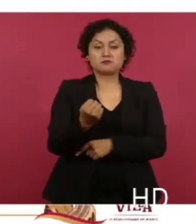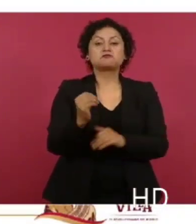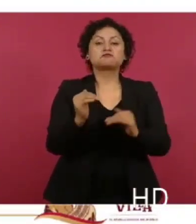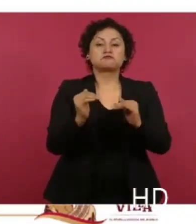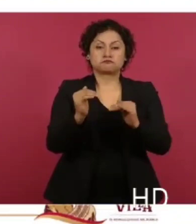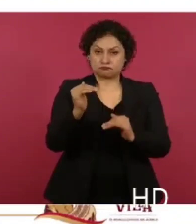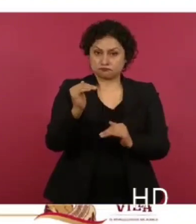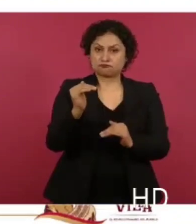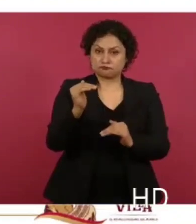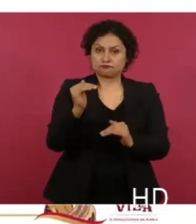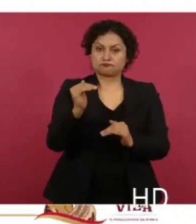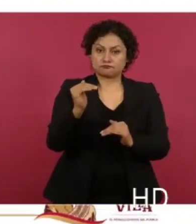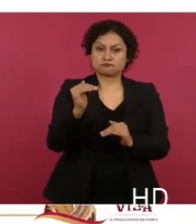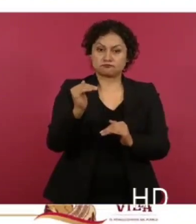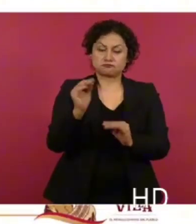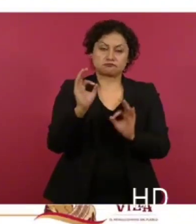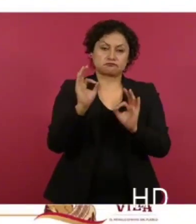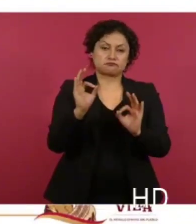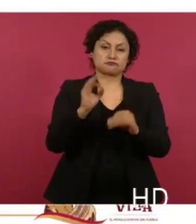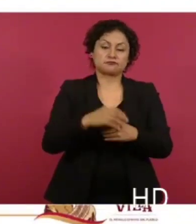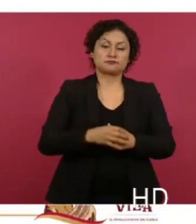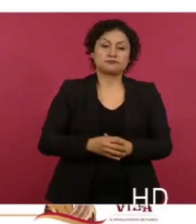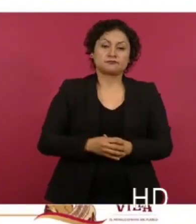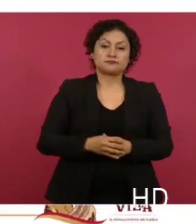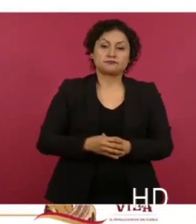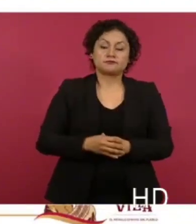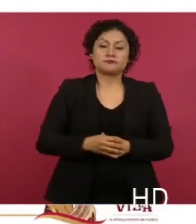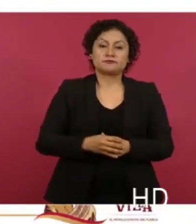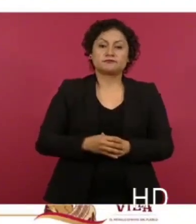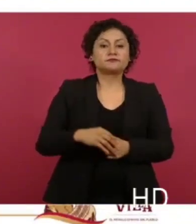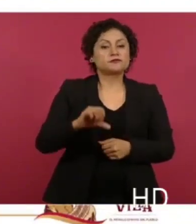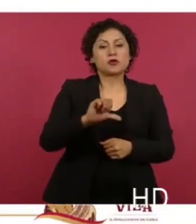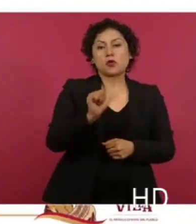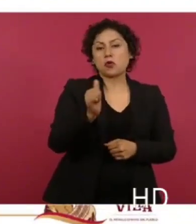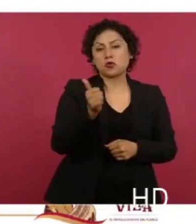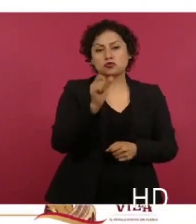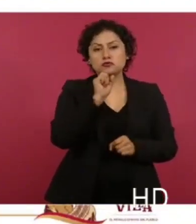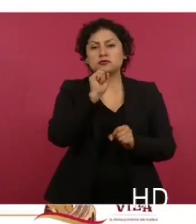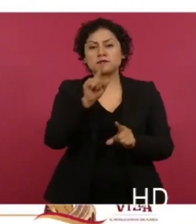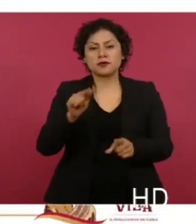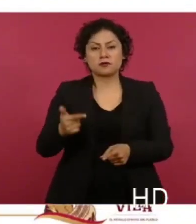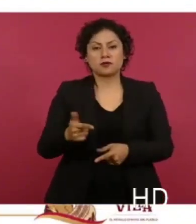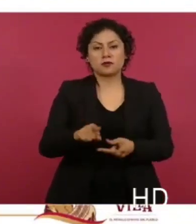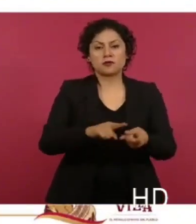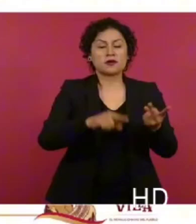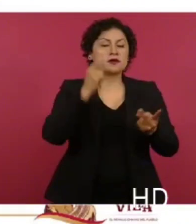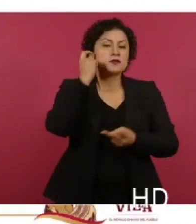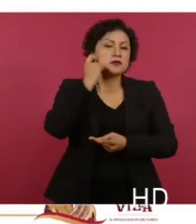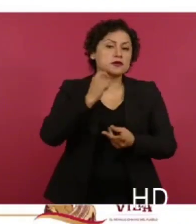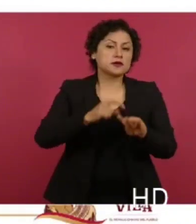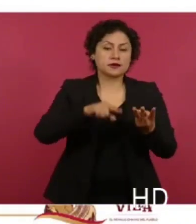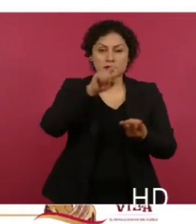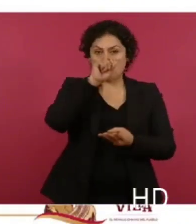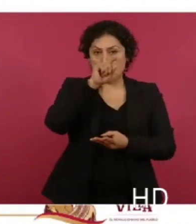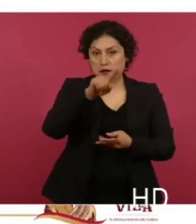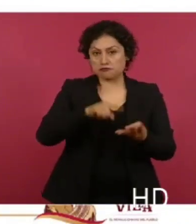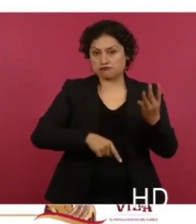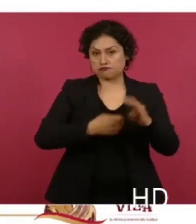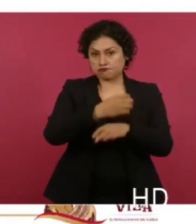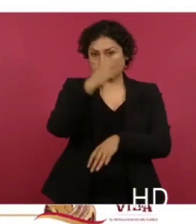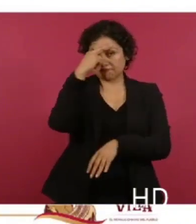debajo del precio máximo en su respectiva región, al igual que varios casos en Guanajuato, Guerrero, Jalisco y Estado de México.